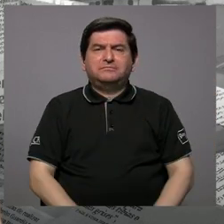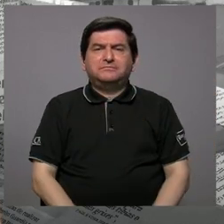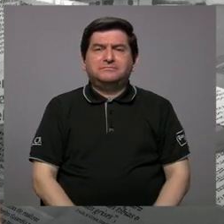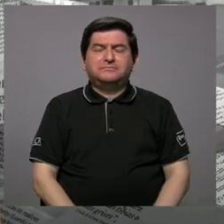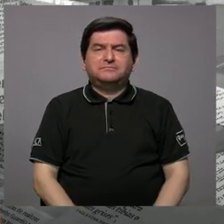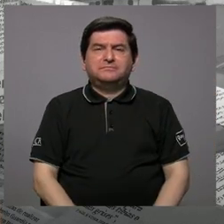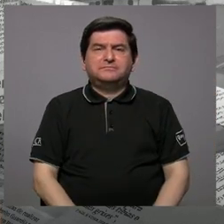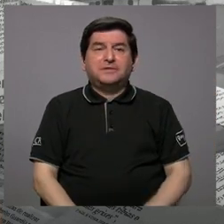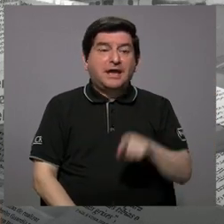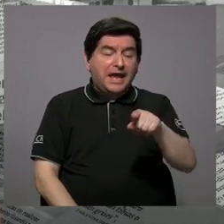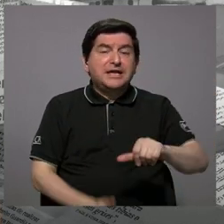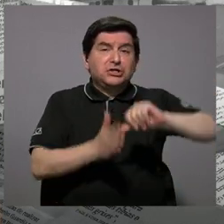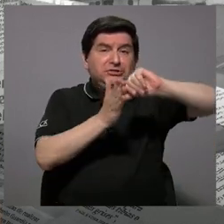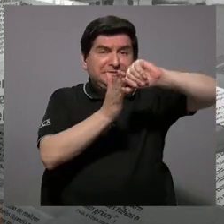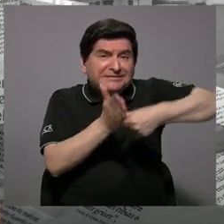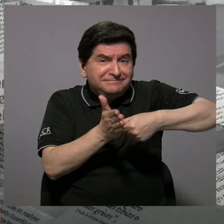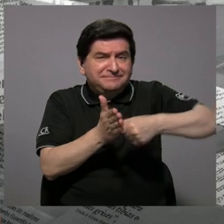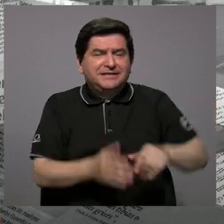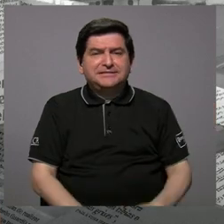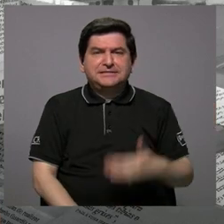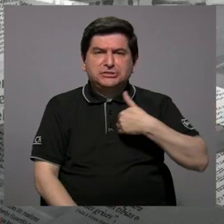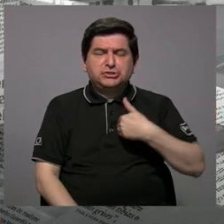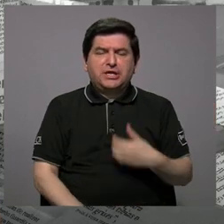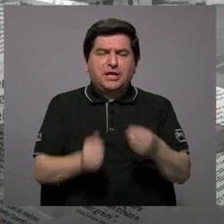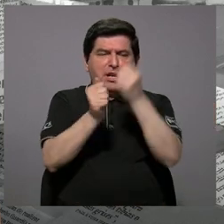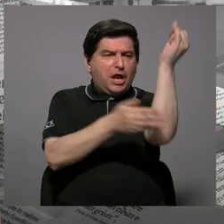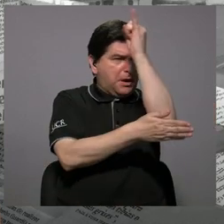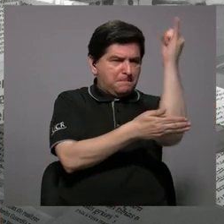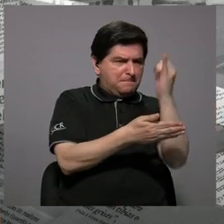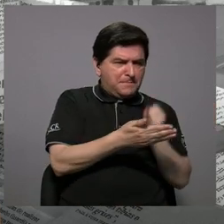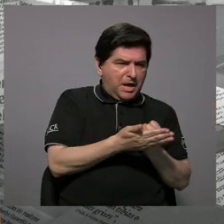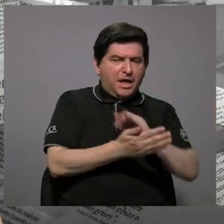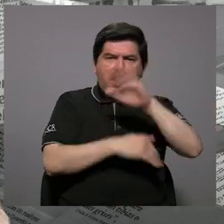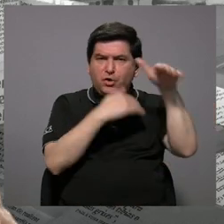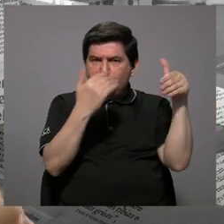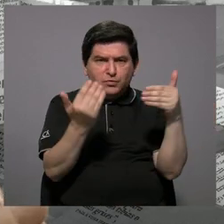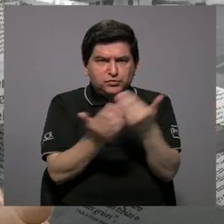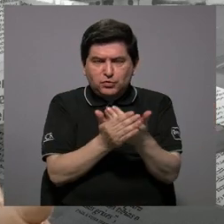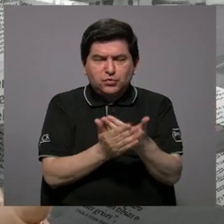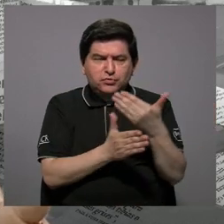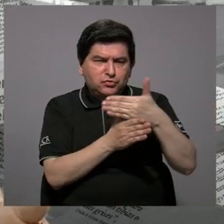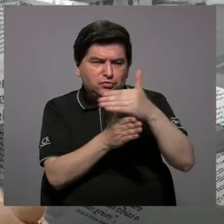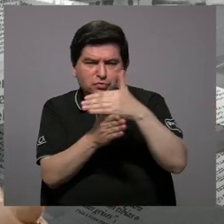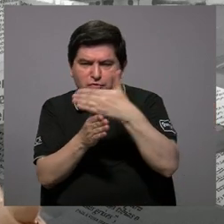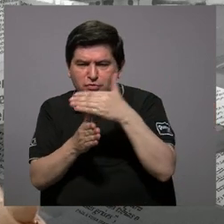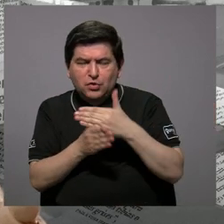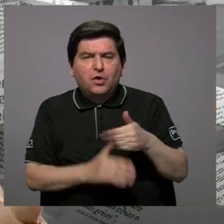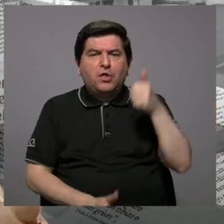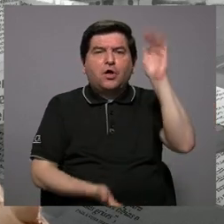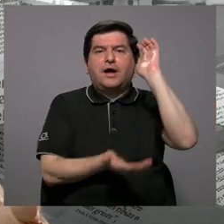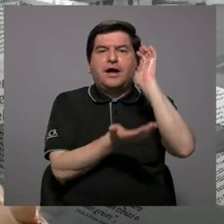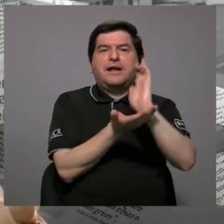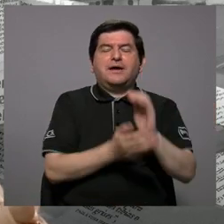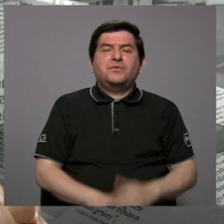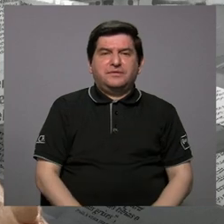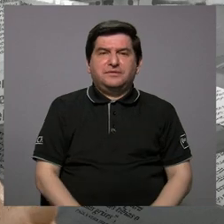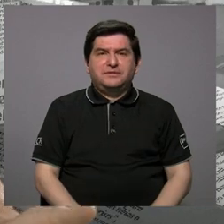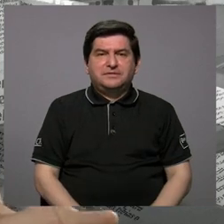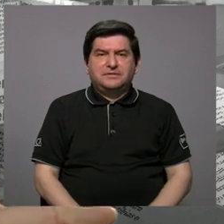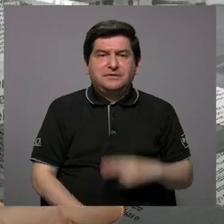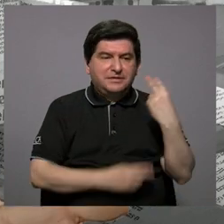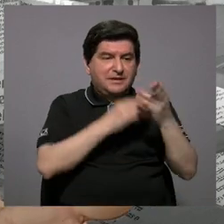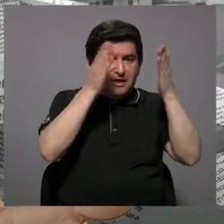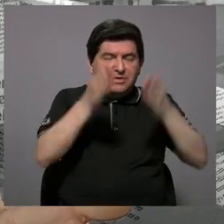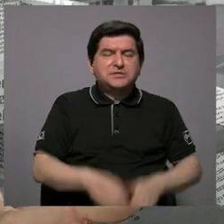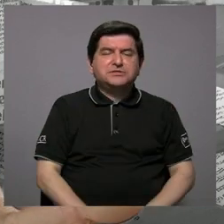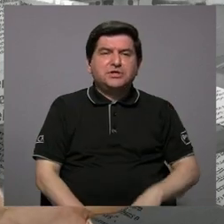ellos insisten que tienen unos planos donde está toda la distribución de Alajuelita, vecinos que tienen